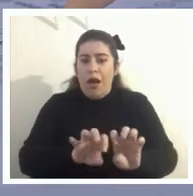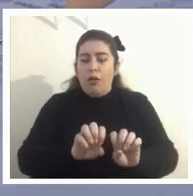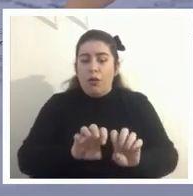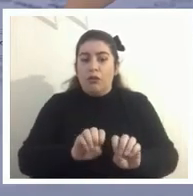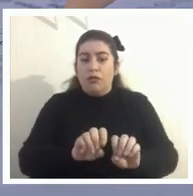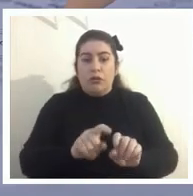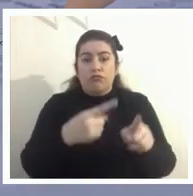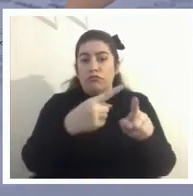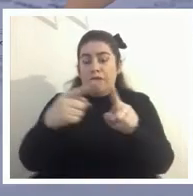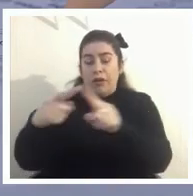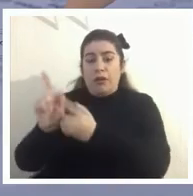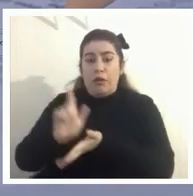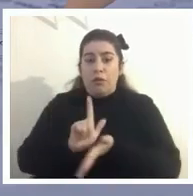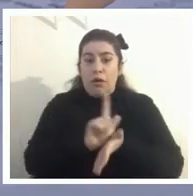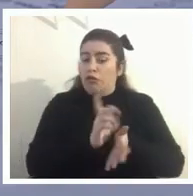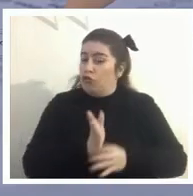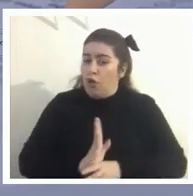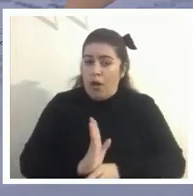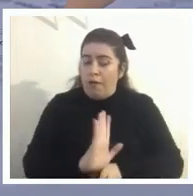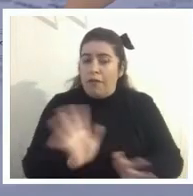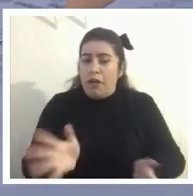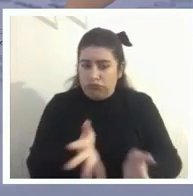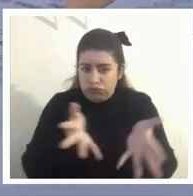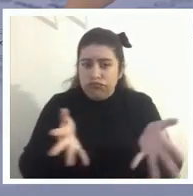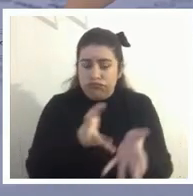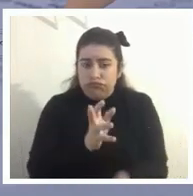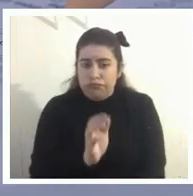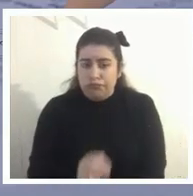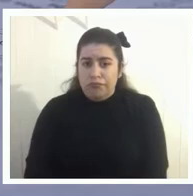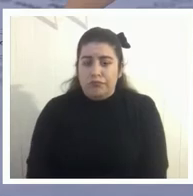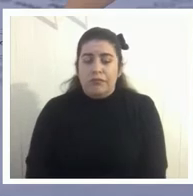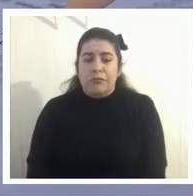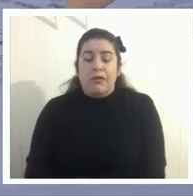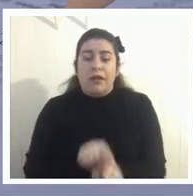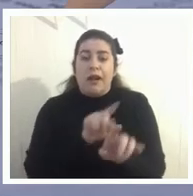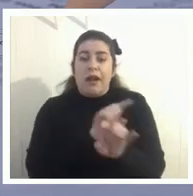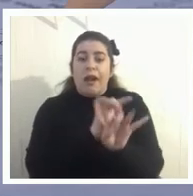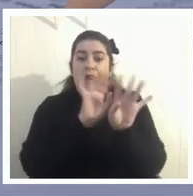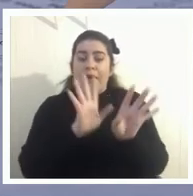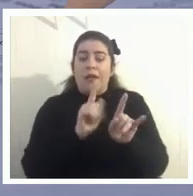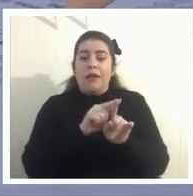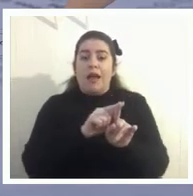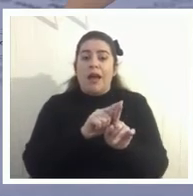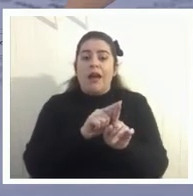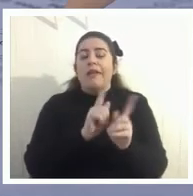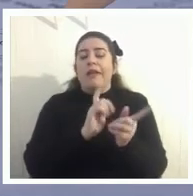lugares y aunque claramente estamos viendo cambios en este sistema